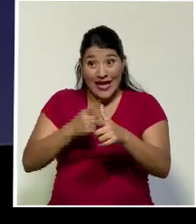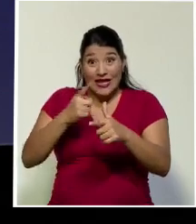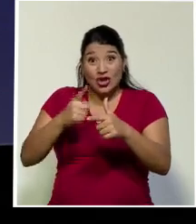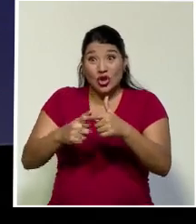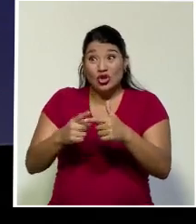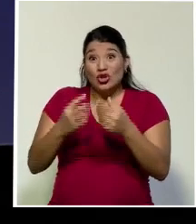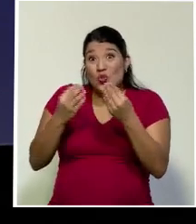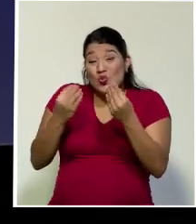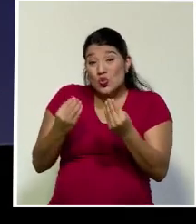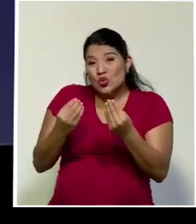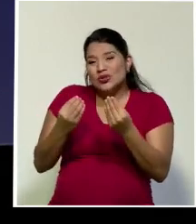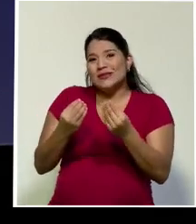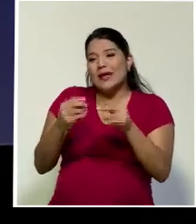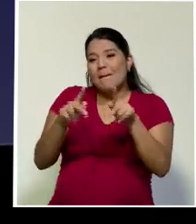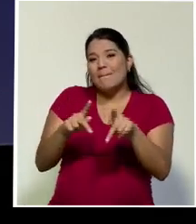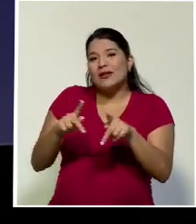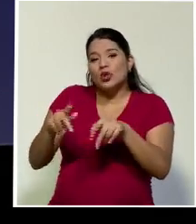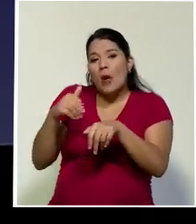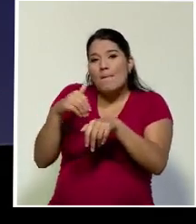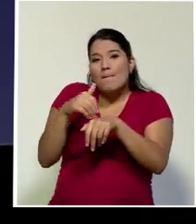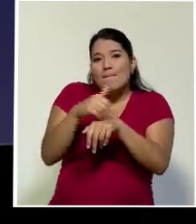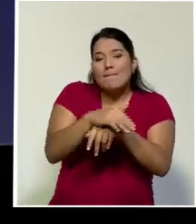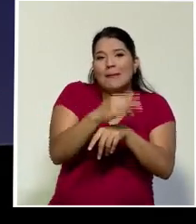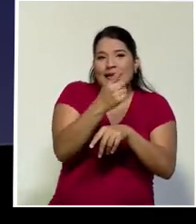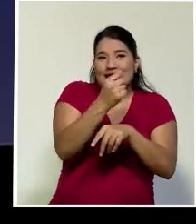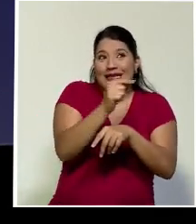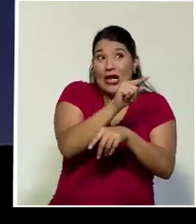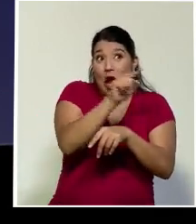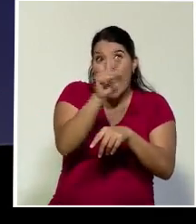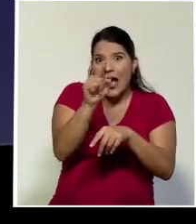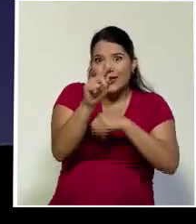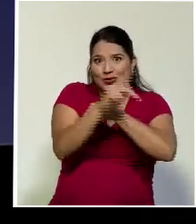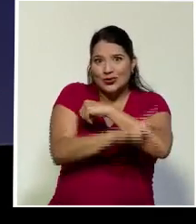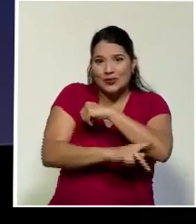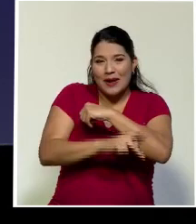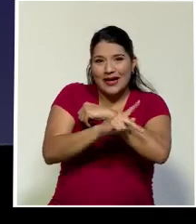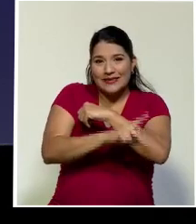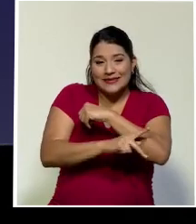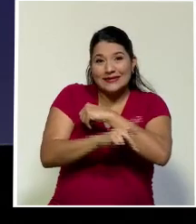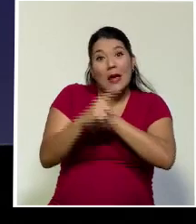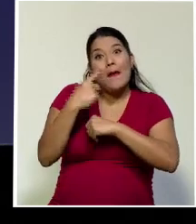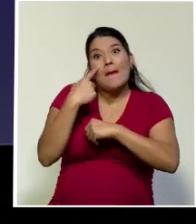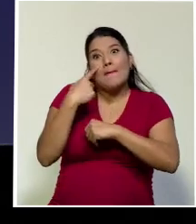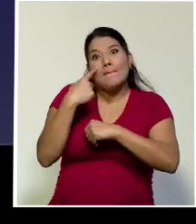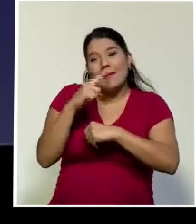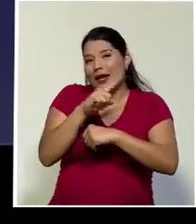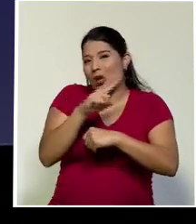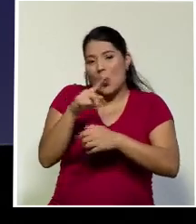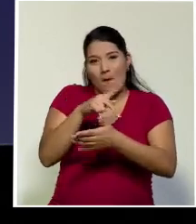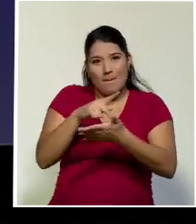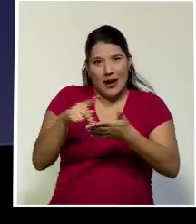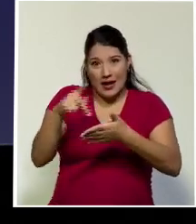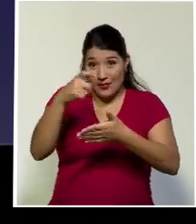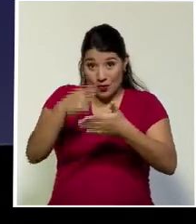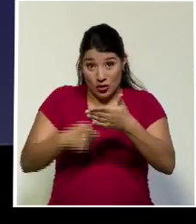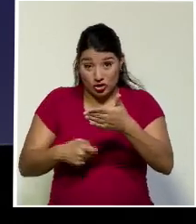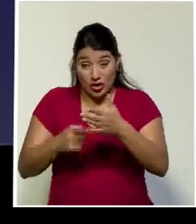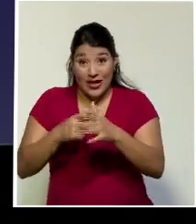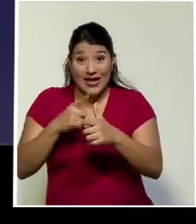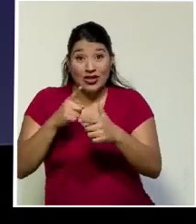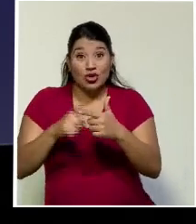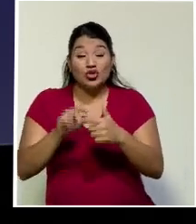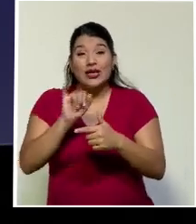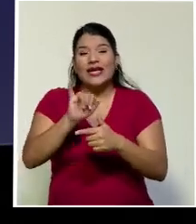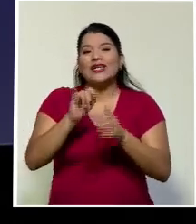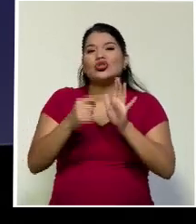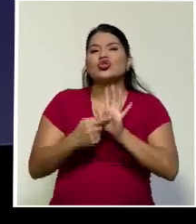eludir o directamente evadir el pago de impuestos. Nos muestra cuánta importancia tienen en la vida